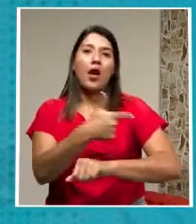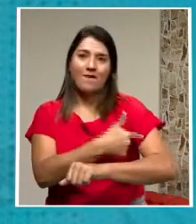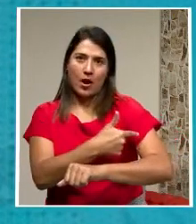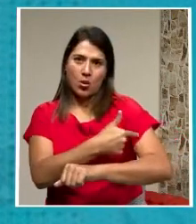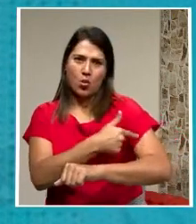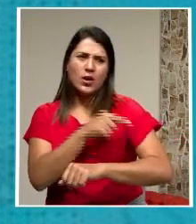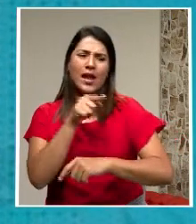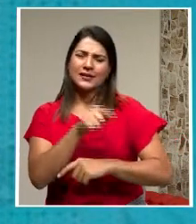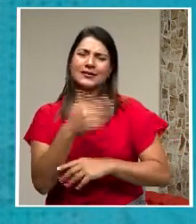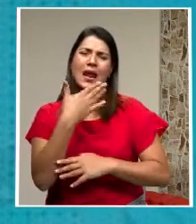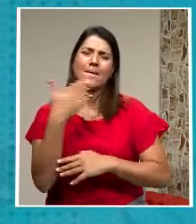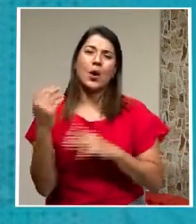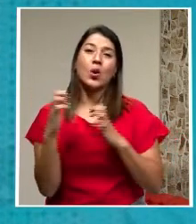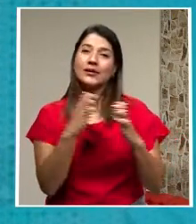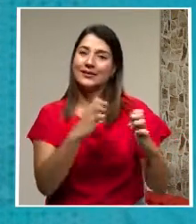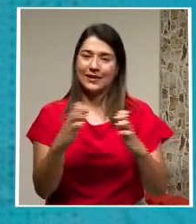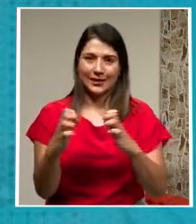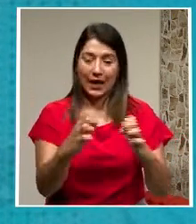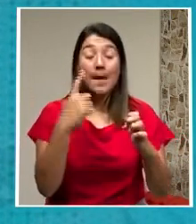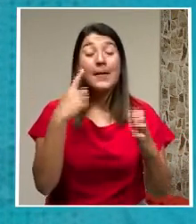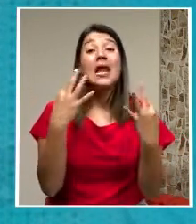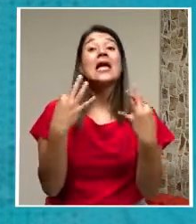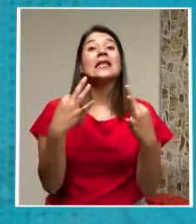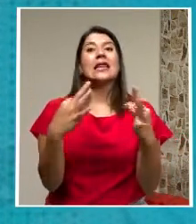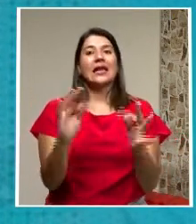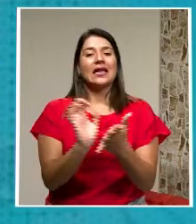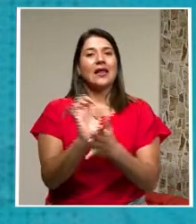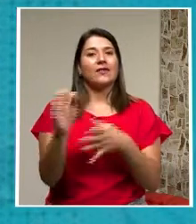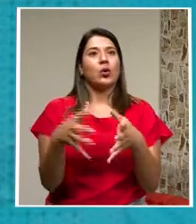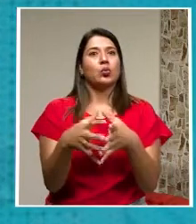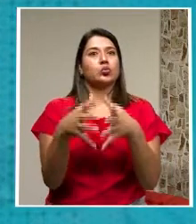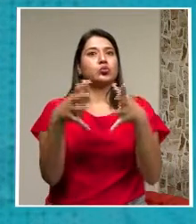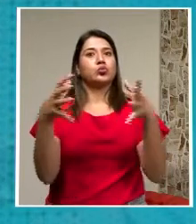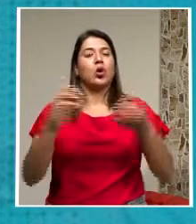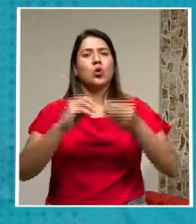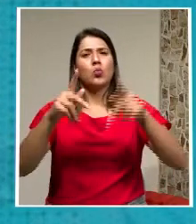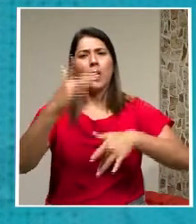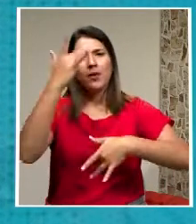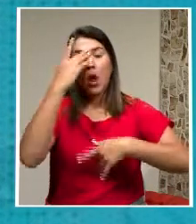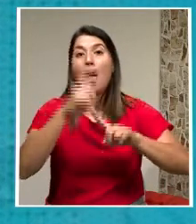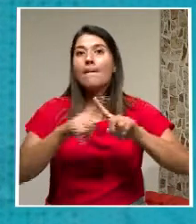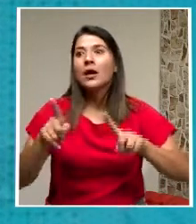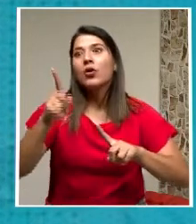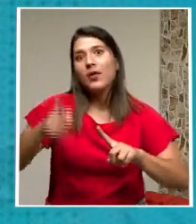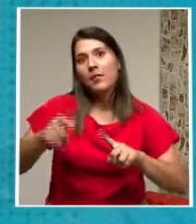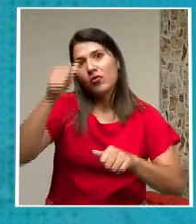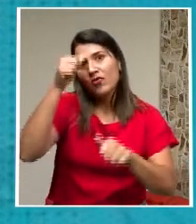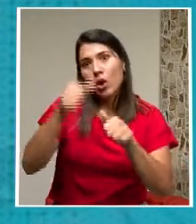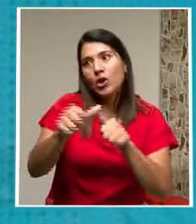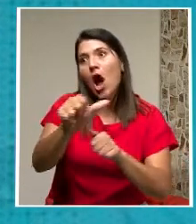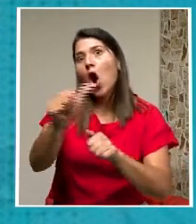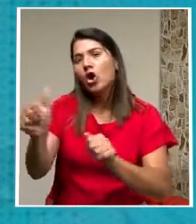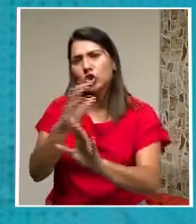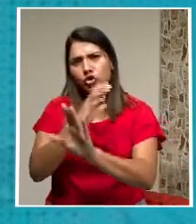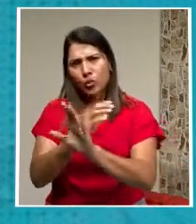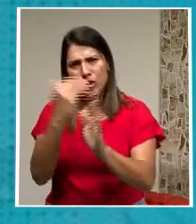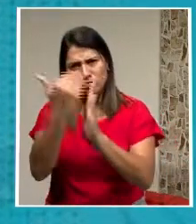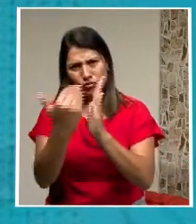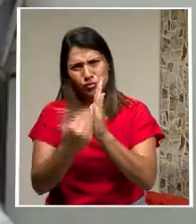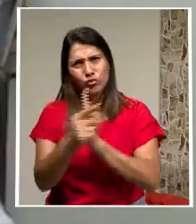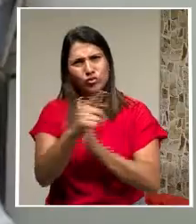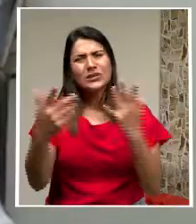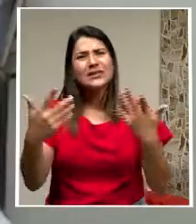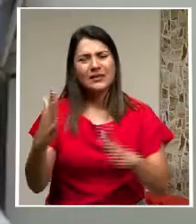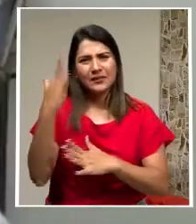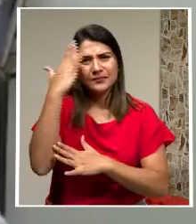de las mejores Estrategias Para contener La pandemia Pero no podemos Olvidarnos De las demás Medidas Y las medidas Todos las conocemos